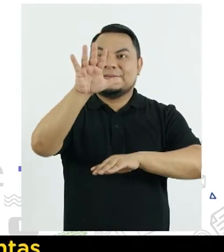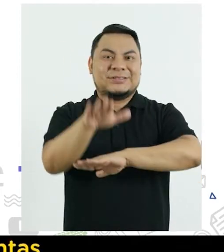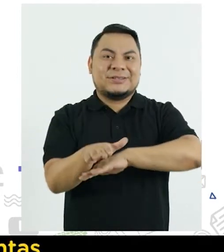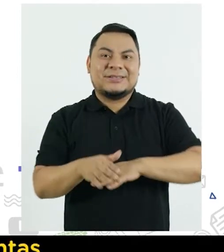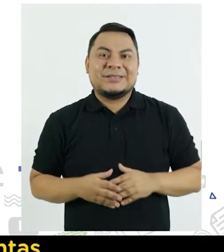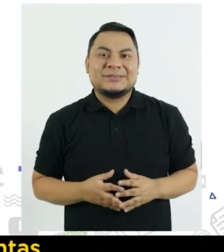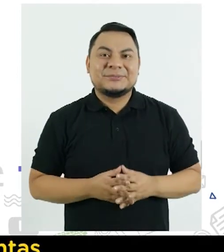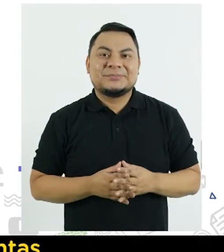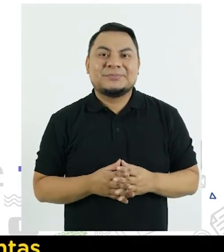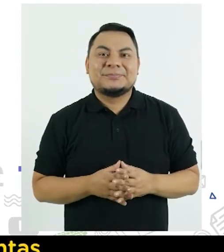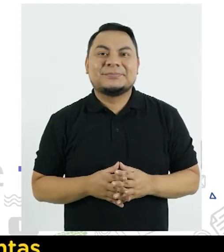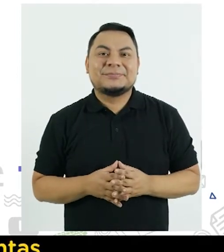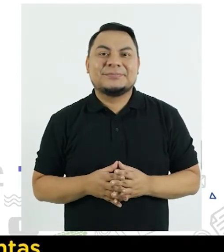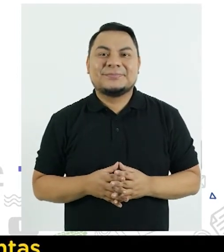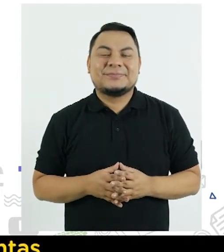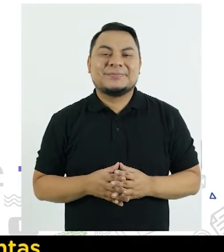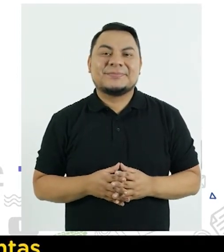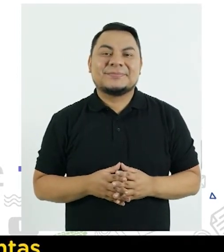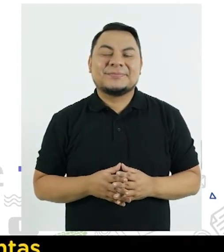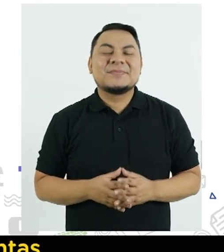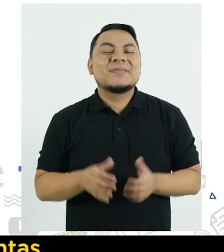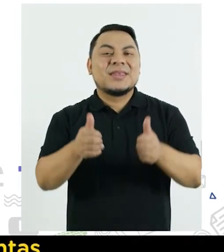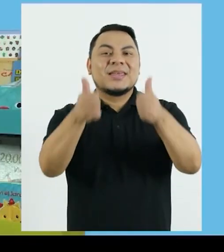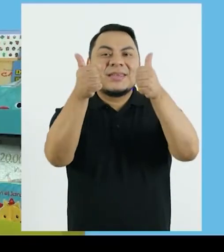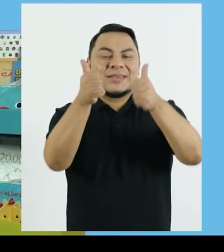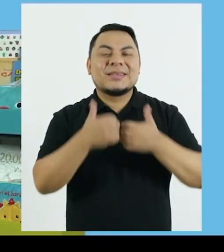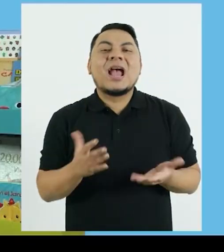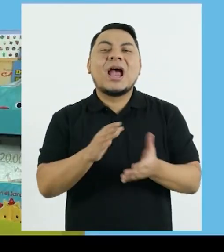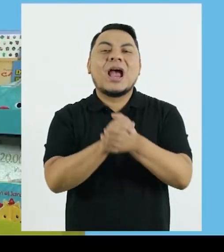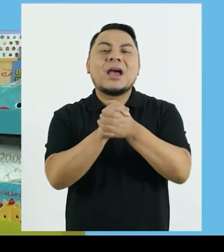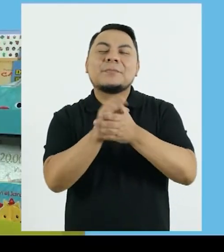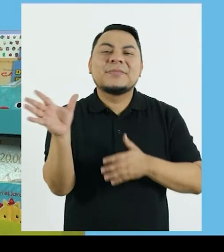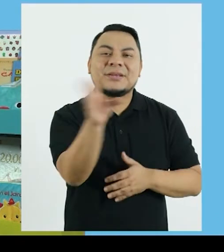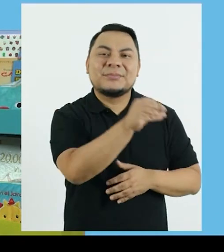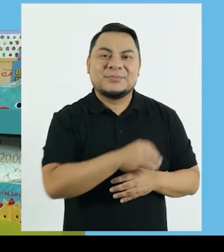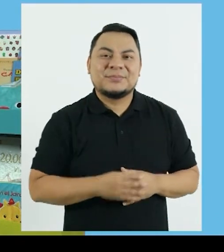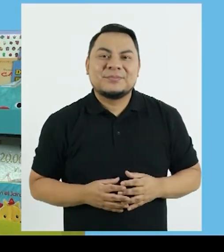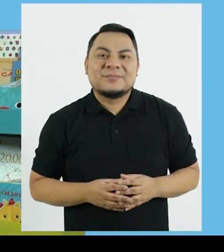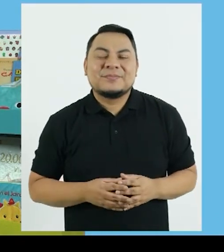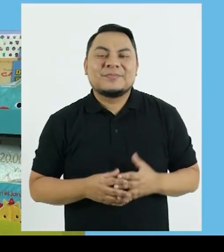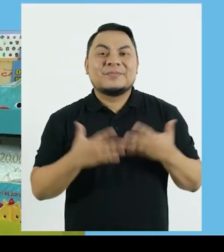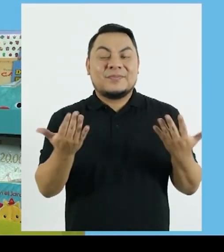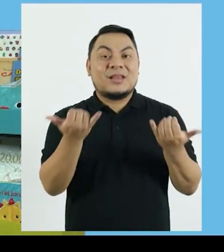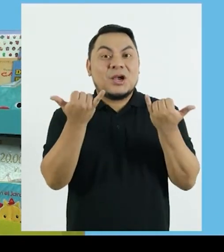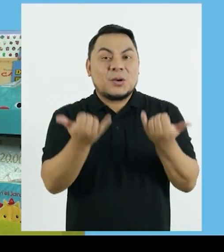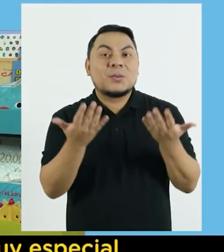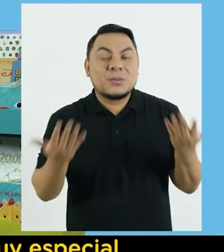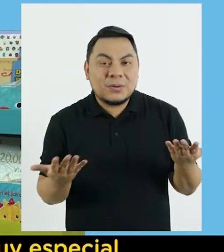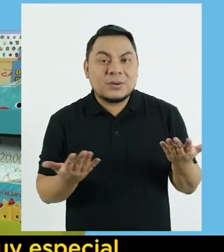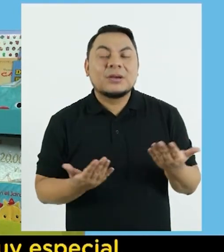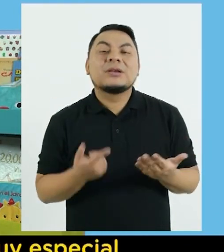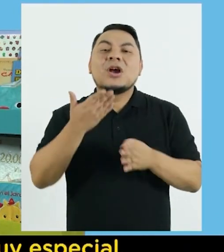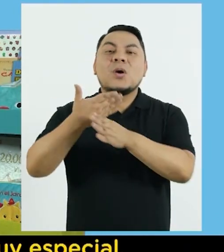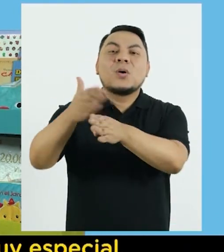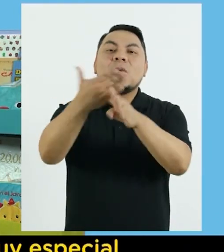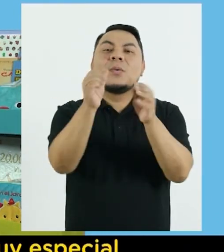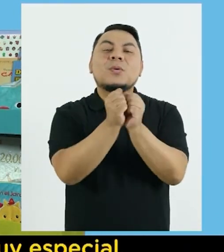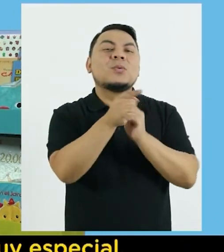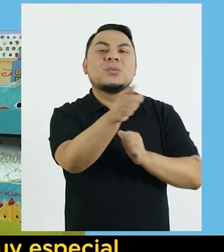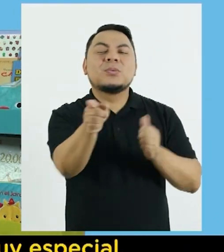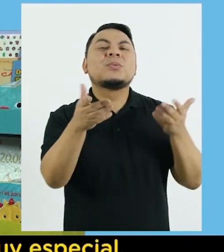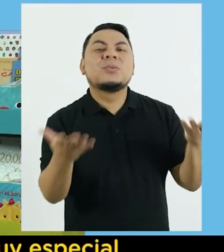la mañana a 5 de la tarde Muy bien amigas y amigos Ahora